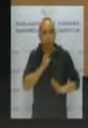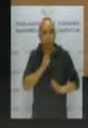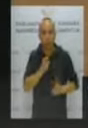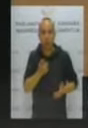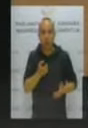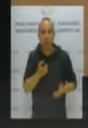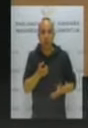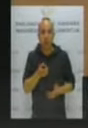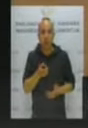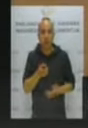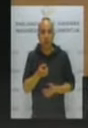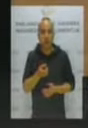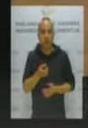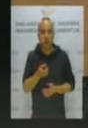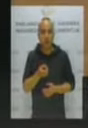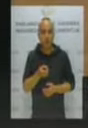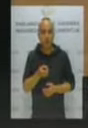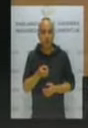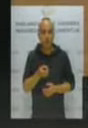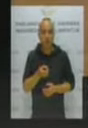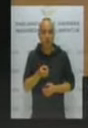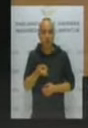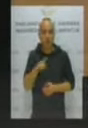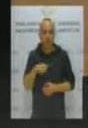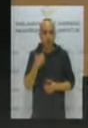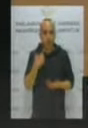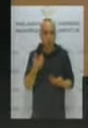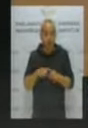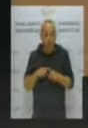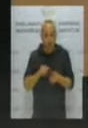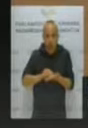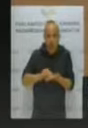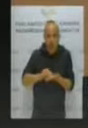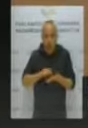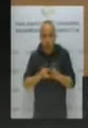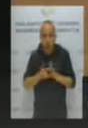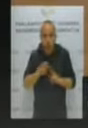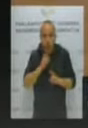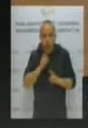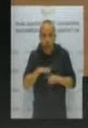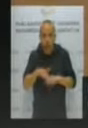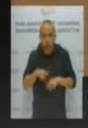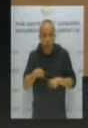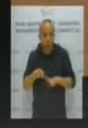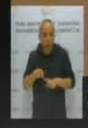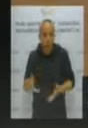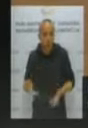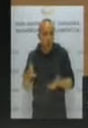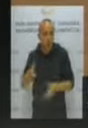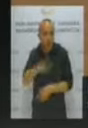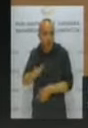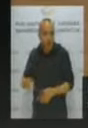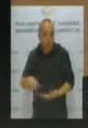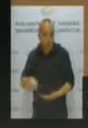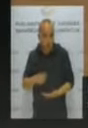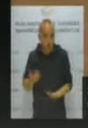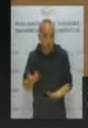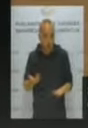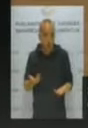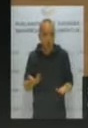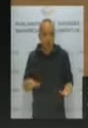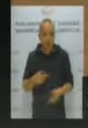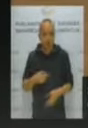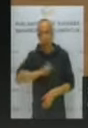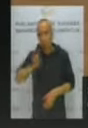se ha solucionado ese problema en beneficio de los ciudadanos. Y otra más, del año